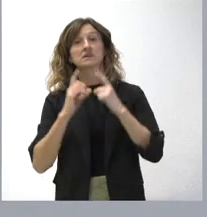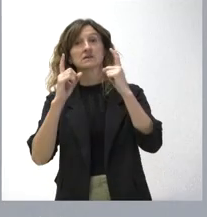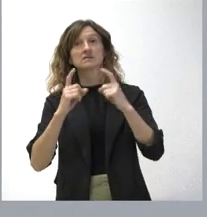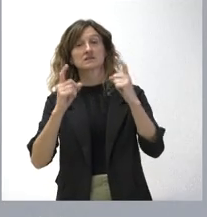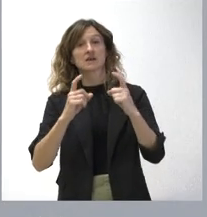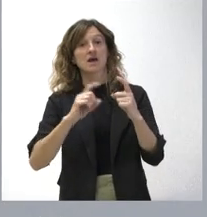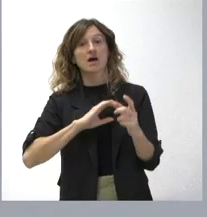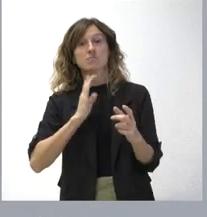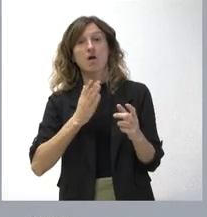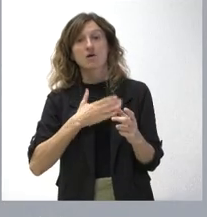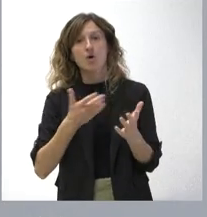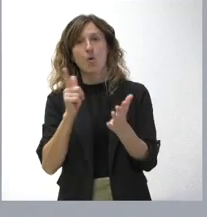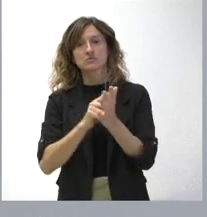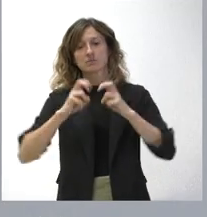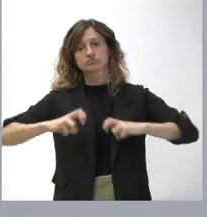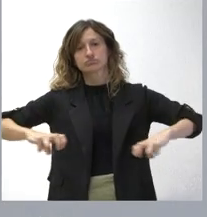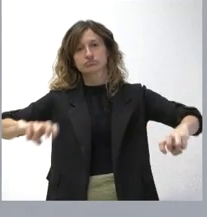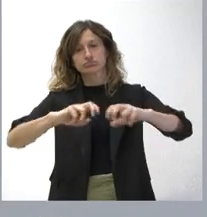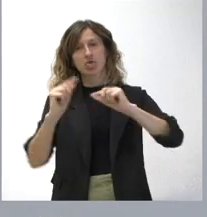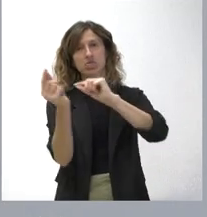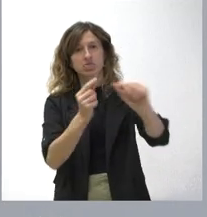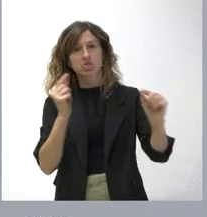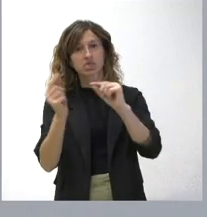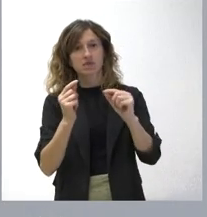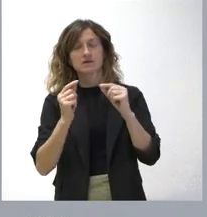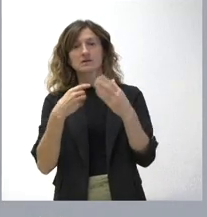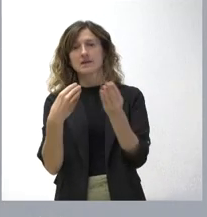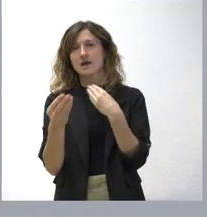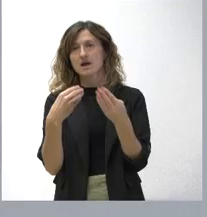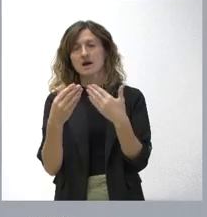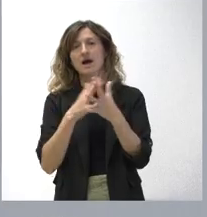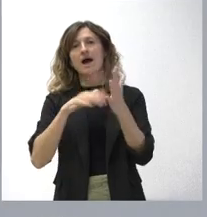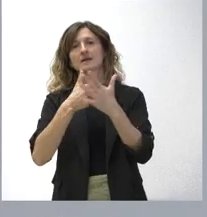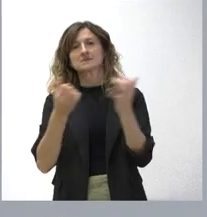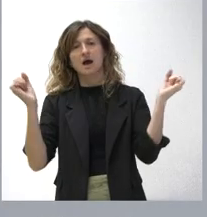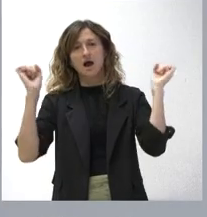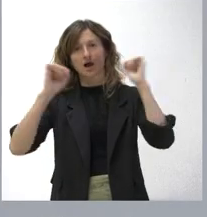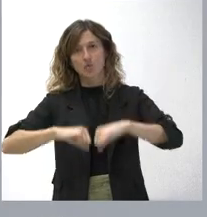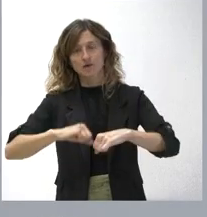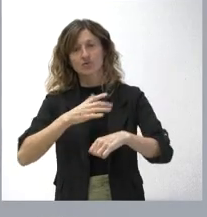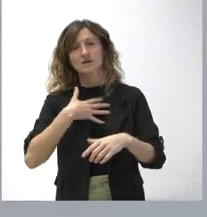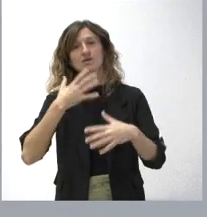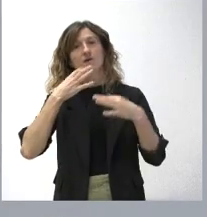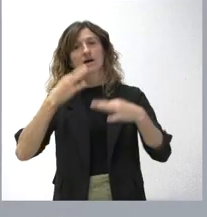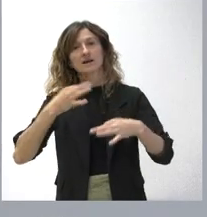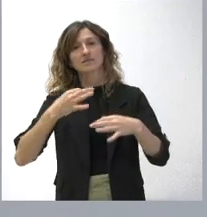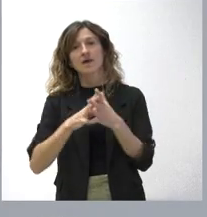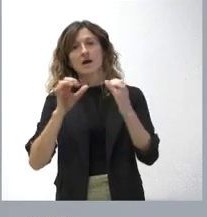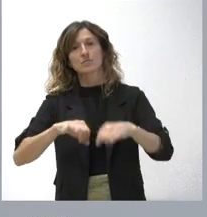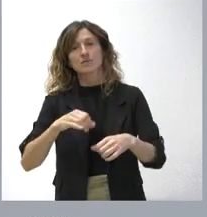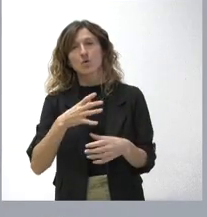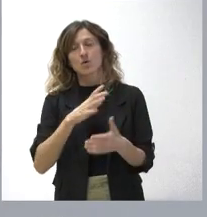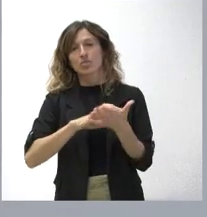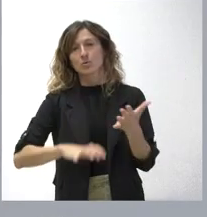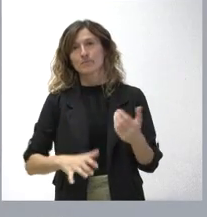día siguiente volvernos a sentar y volver a intentar alcanzar un acuerdo que garantice la aprobación de ese documento. Esta